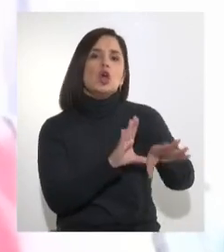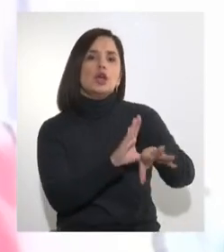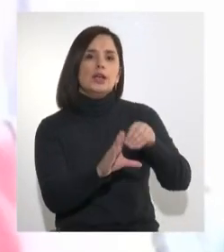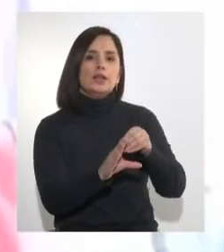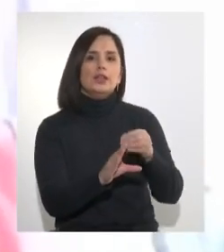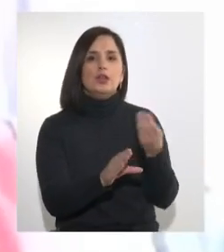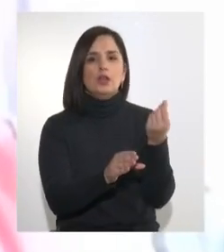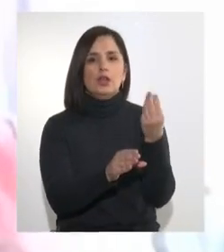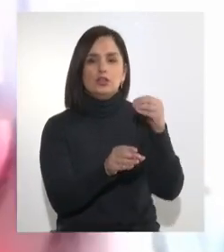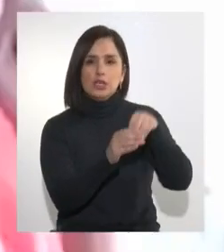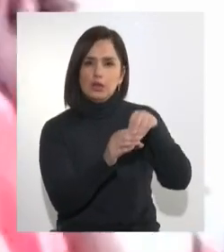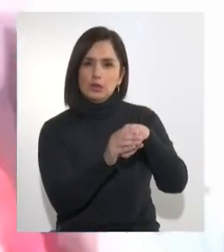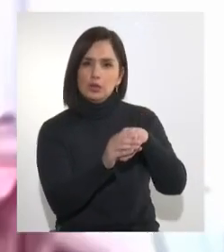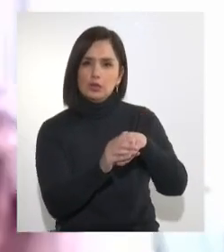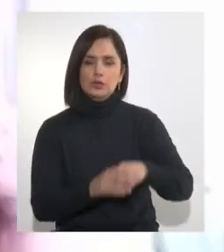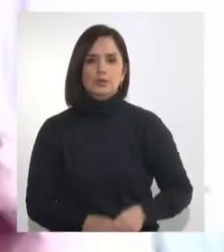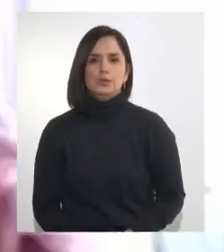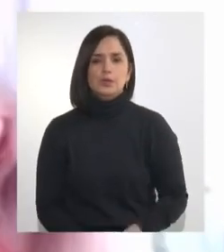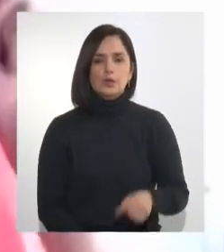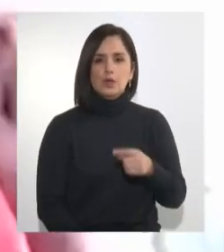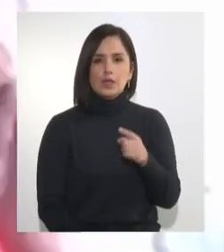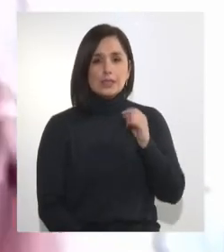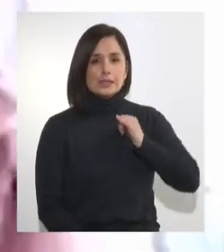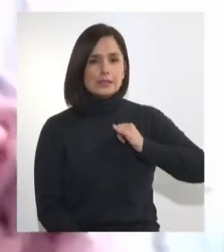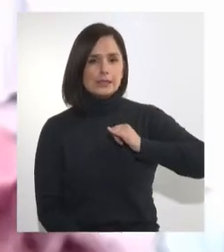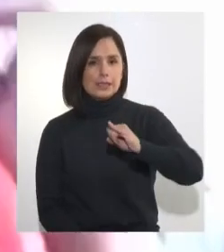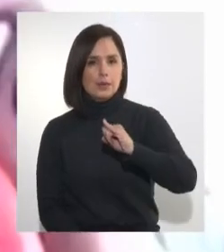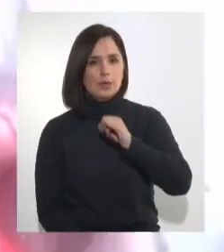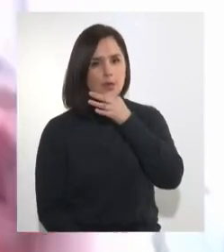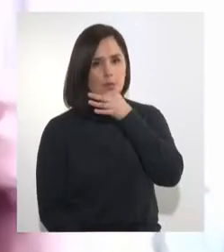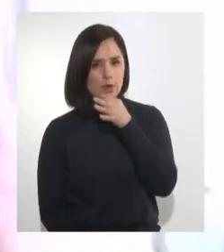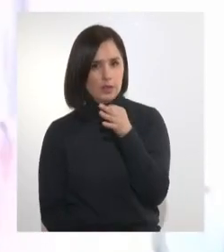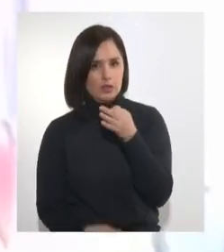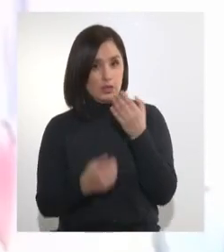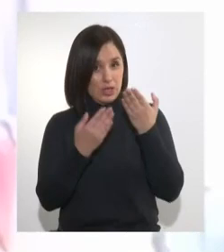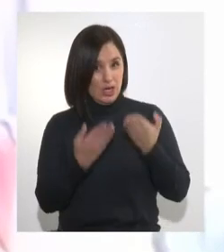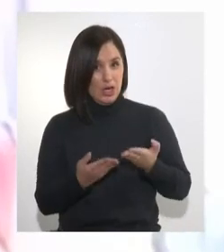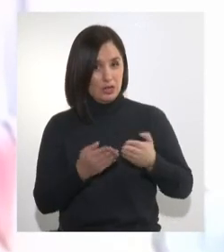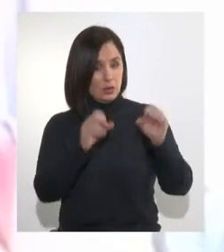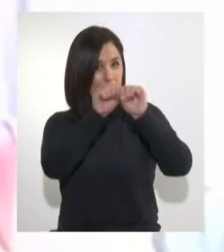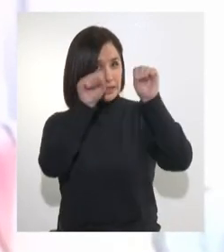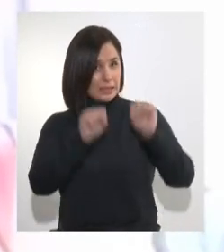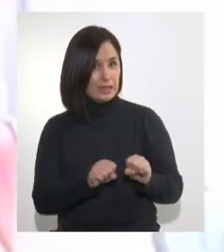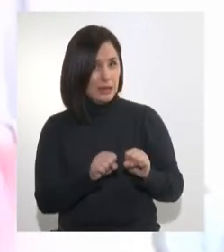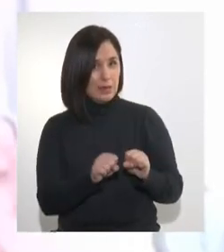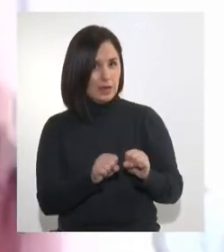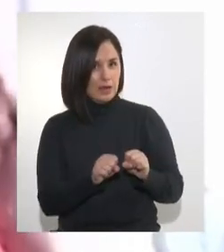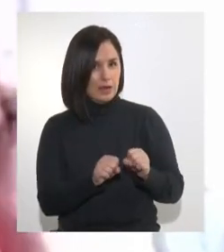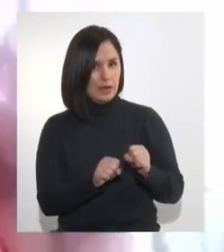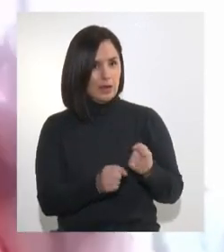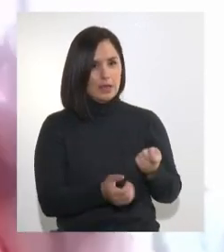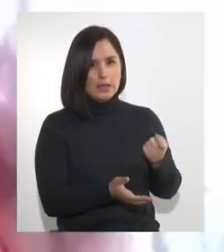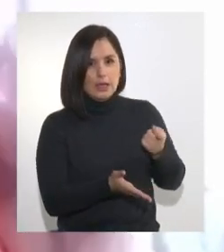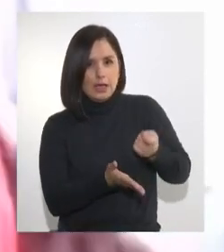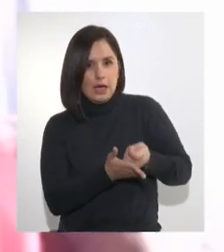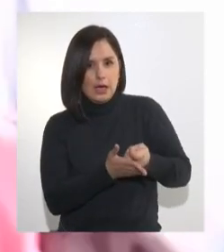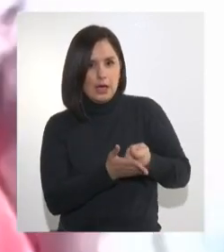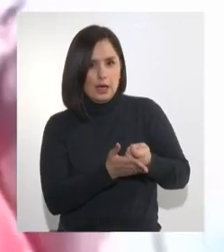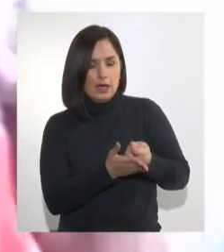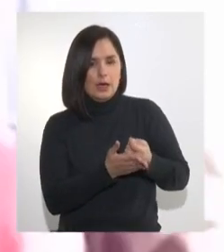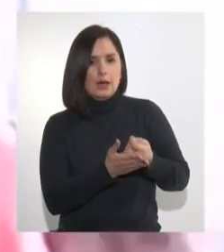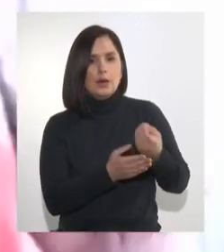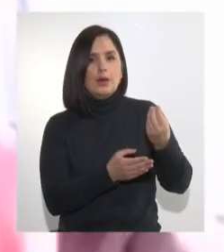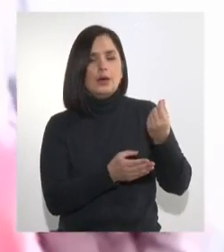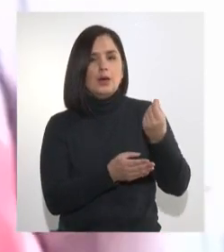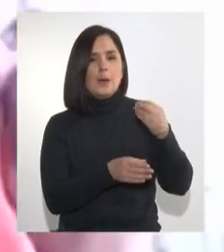pasado, porque siempre hemos afirmado que el actual régimen de capitalización que prohíbe a los